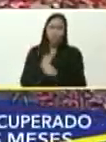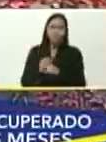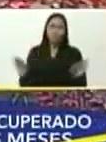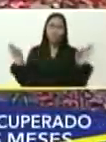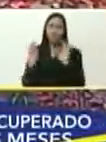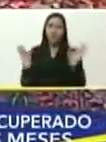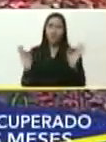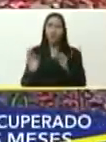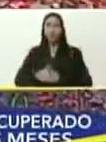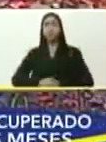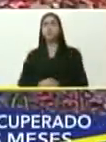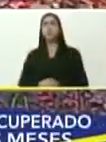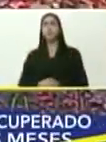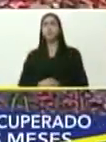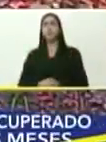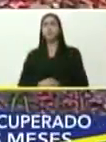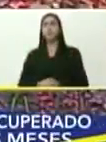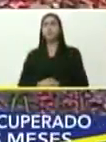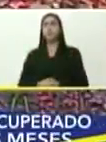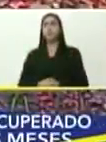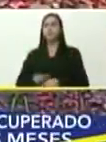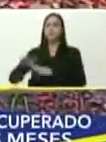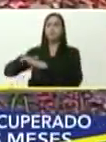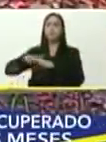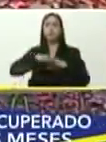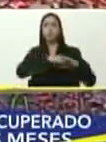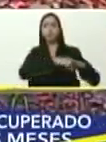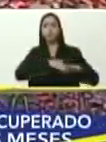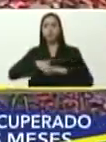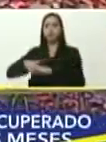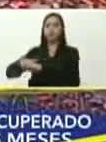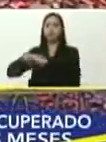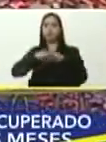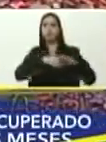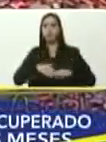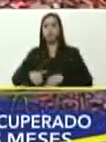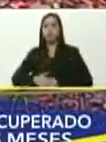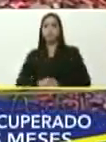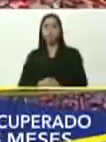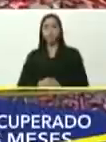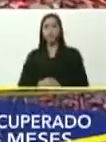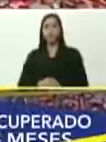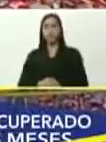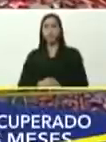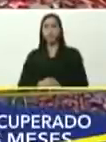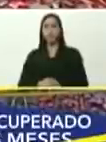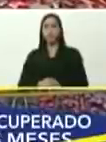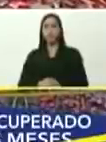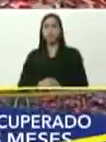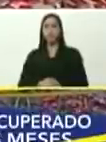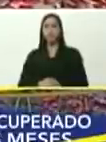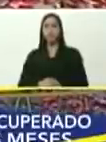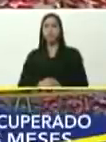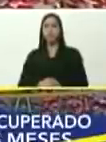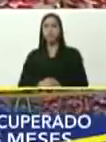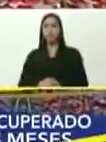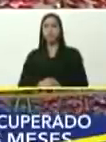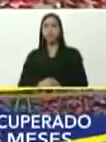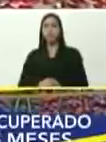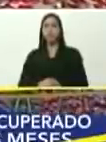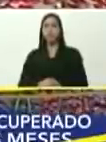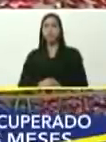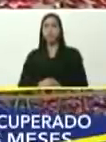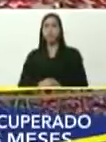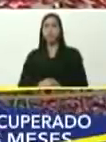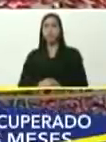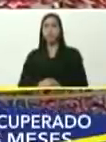ninguno de esos candidatos, puro buchi y pluma, yo los veo hablar, pura perolata, como es que dicen,